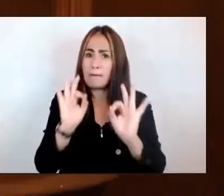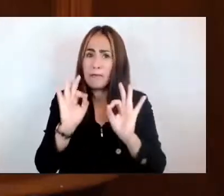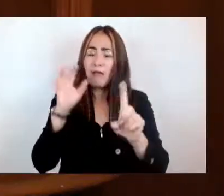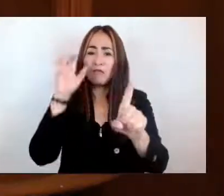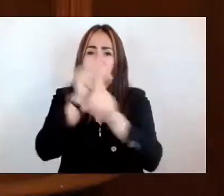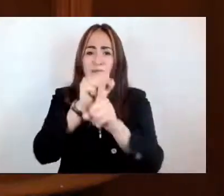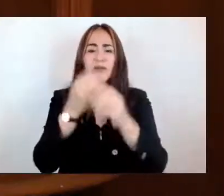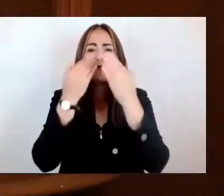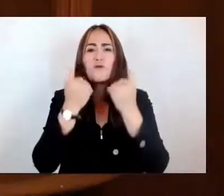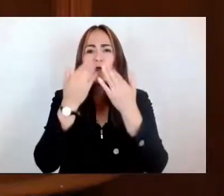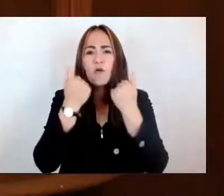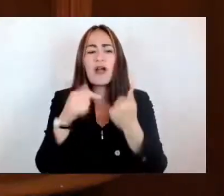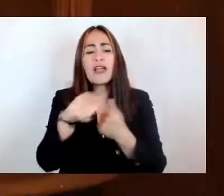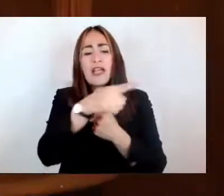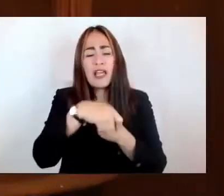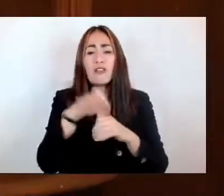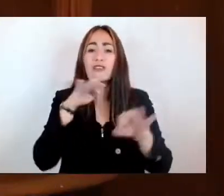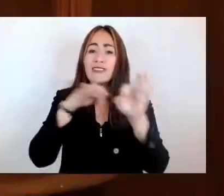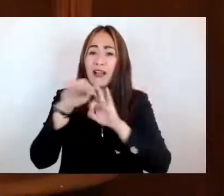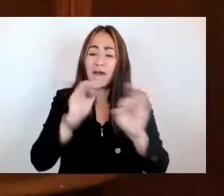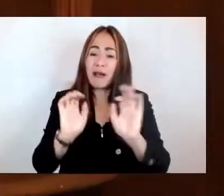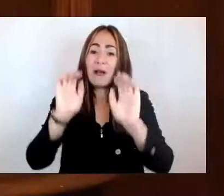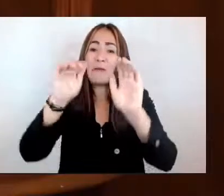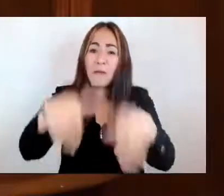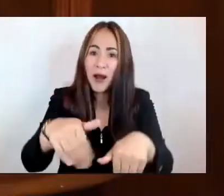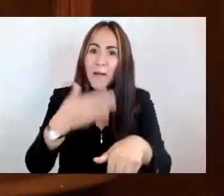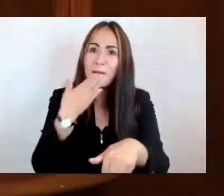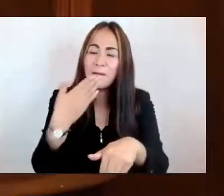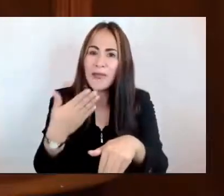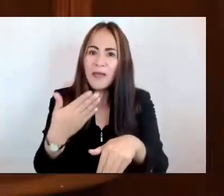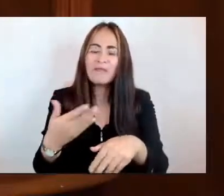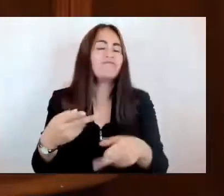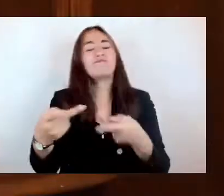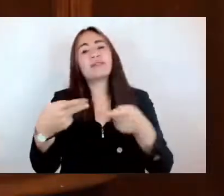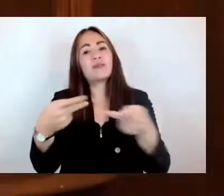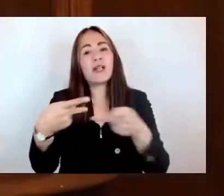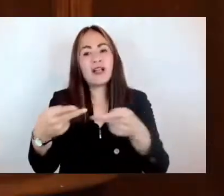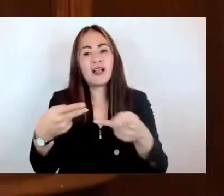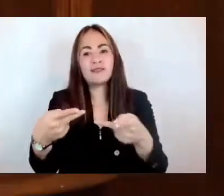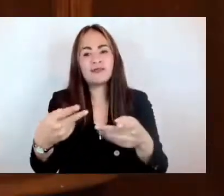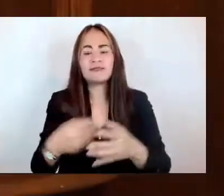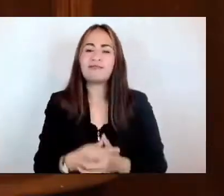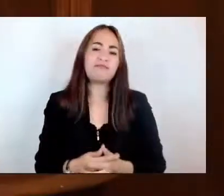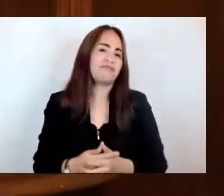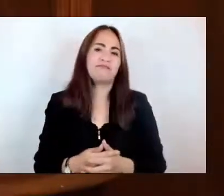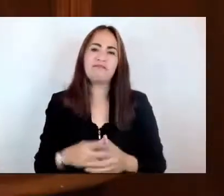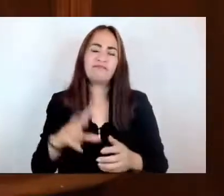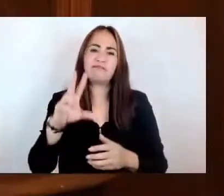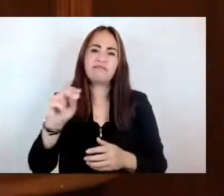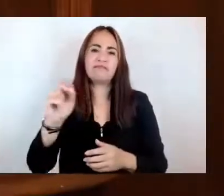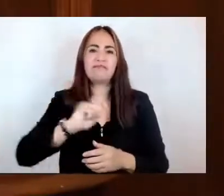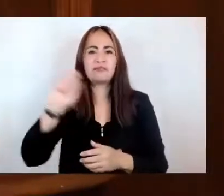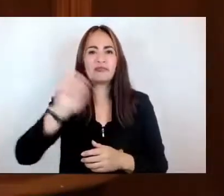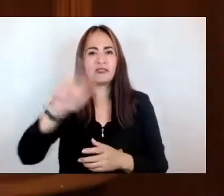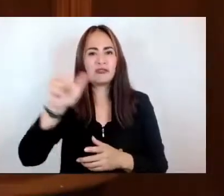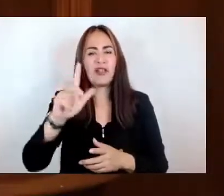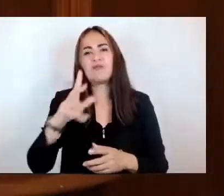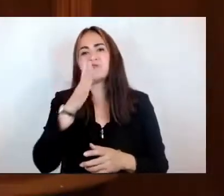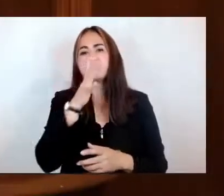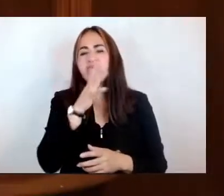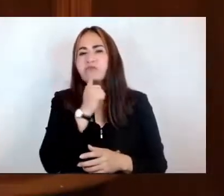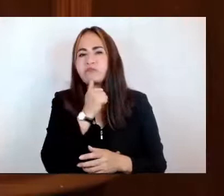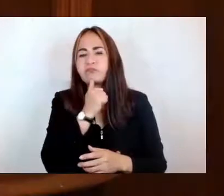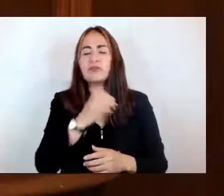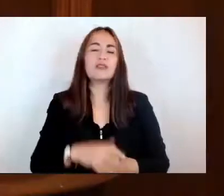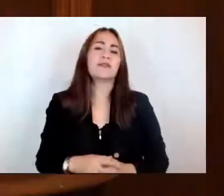y realizarse con base en una preparación, incluso hasta profesional. A nadie debe